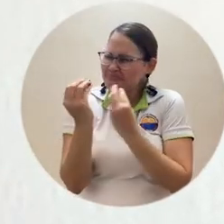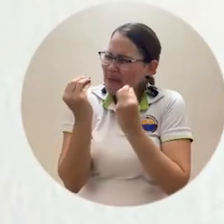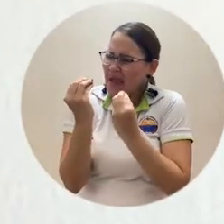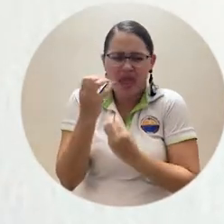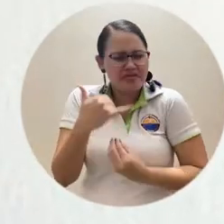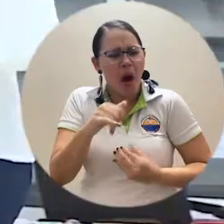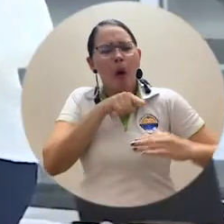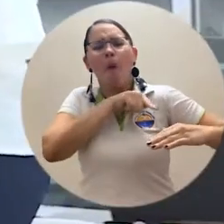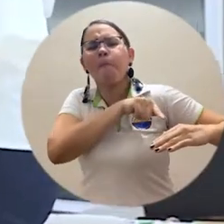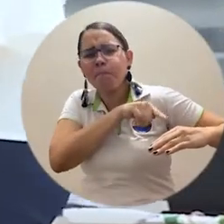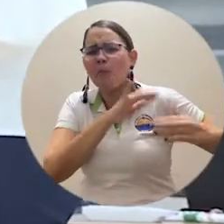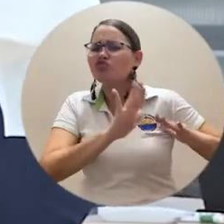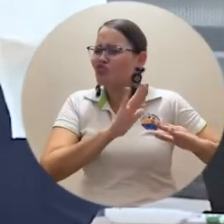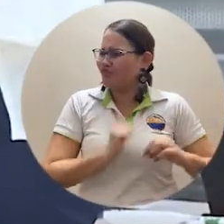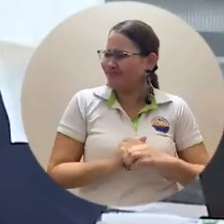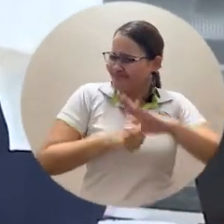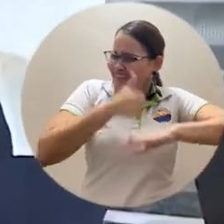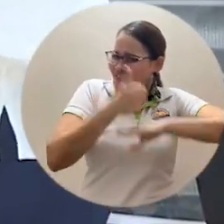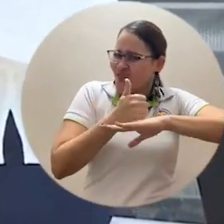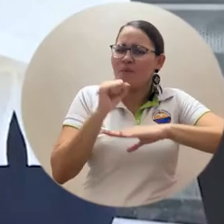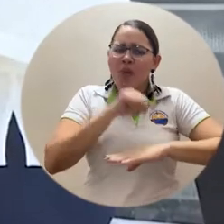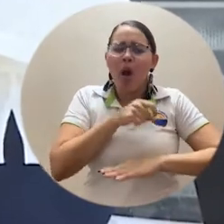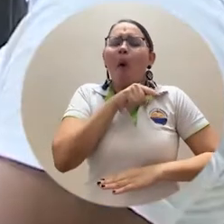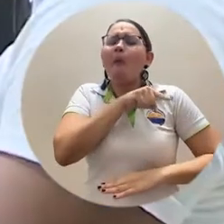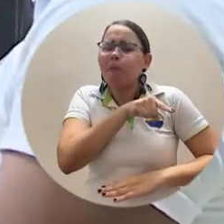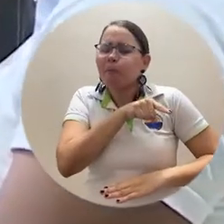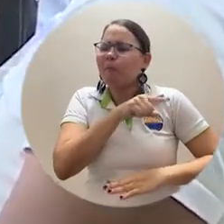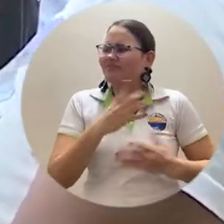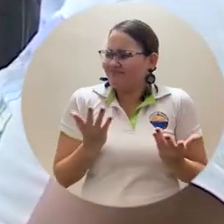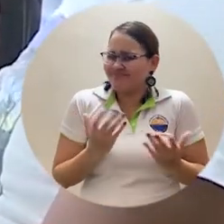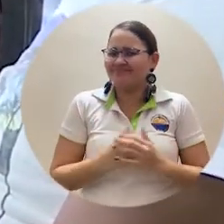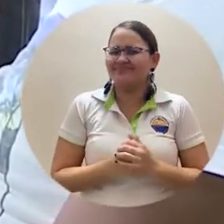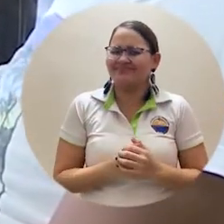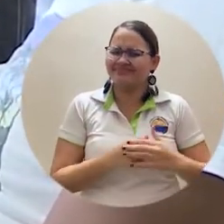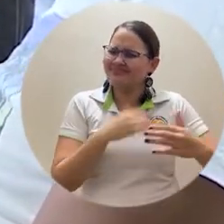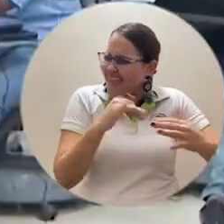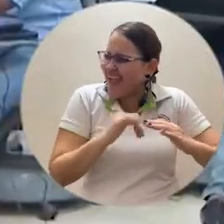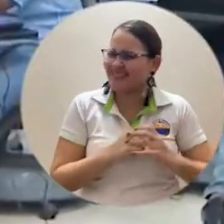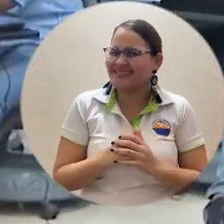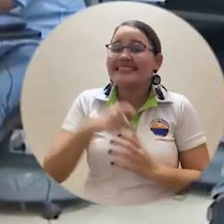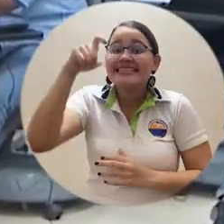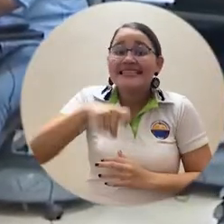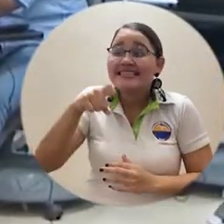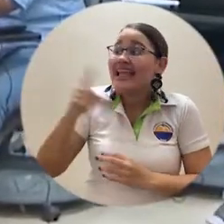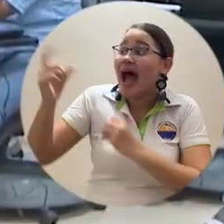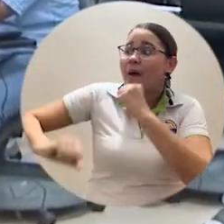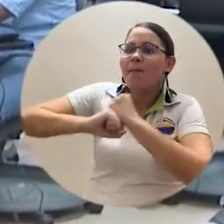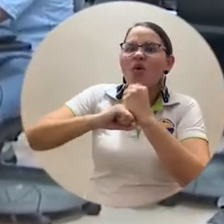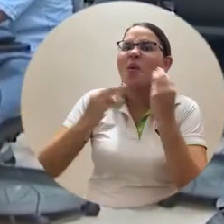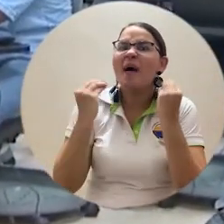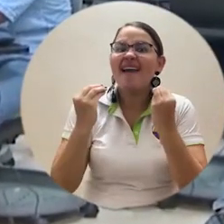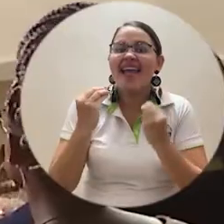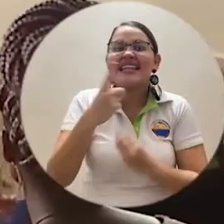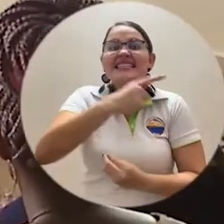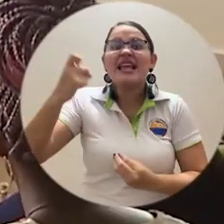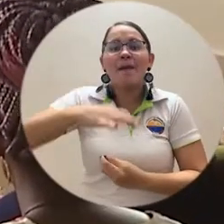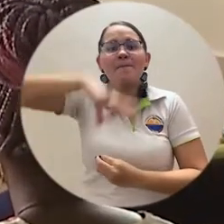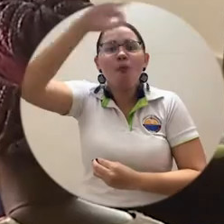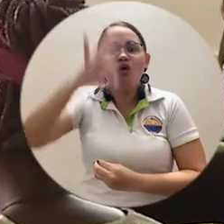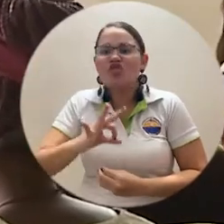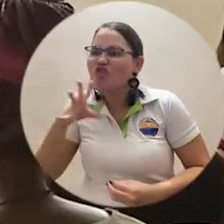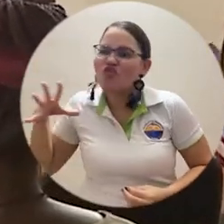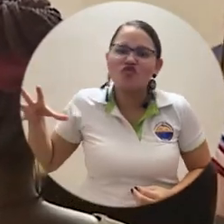liderado el ingeniero Pablo. Lo que necesitamos es el 100% de las matrículas de todos nuestros estudiantes y solo será